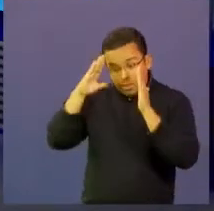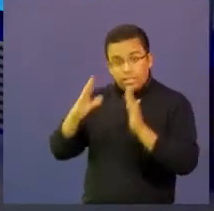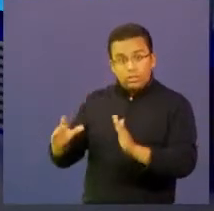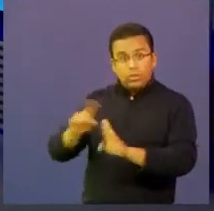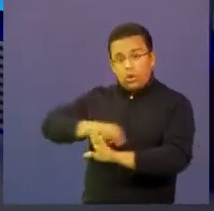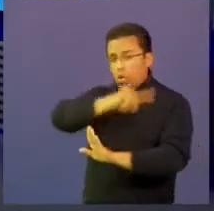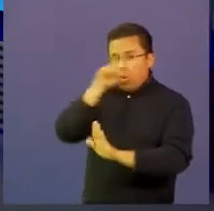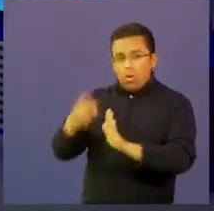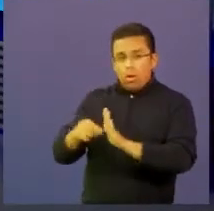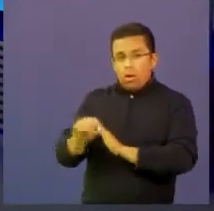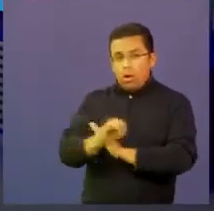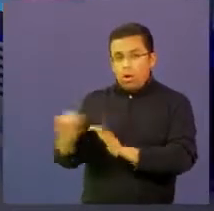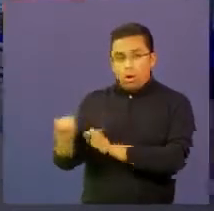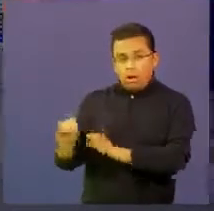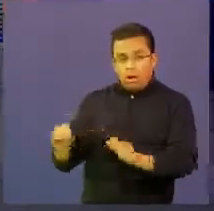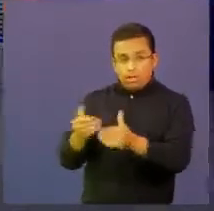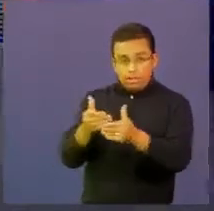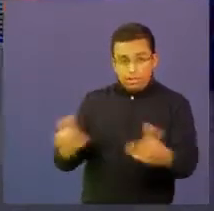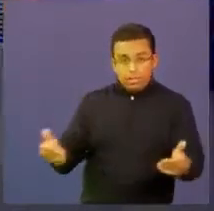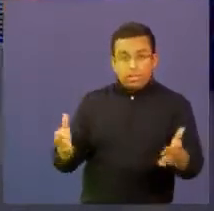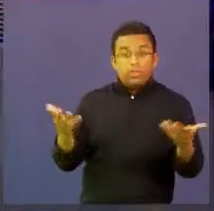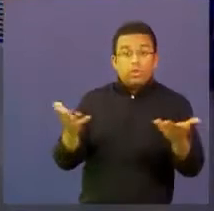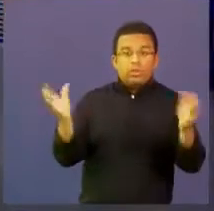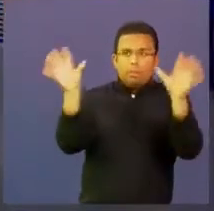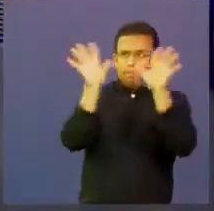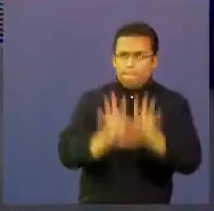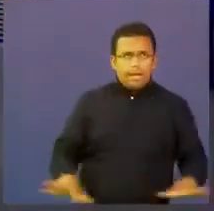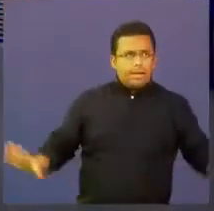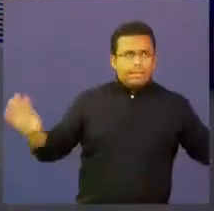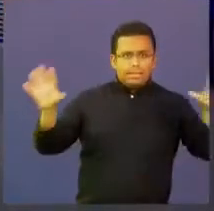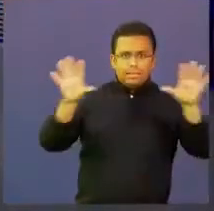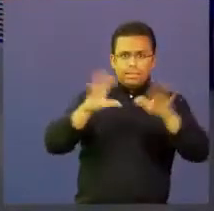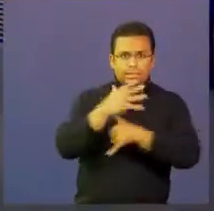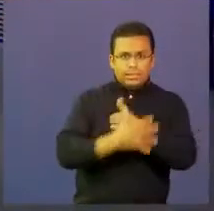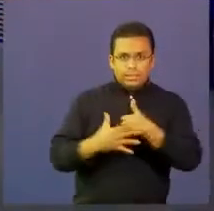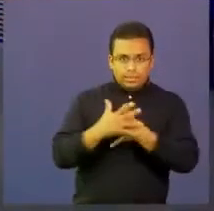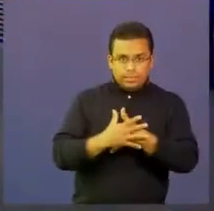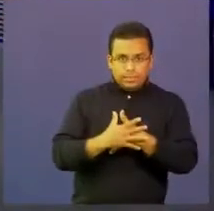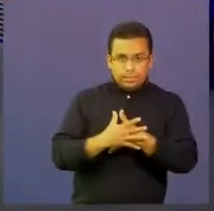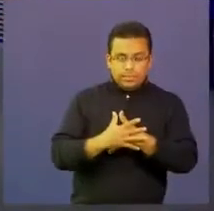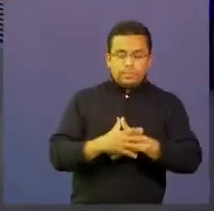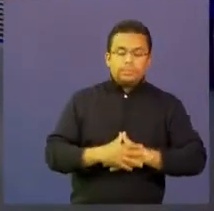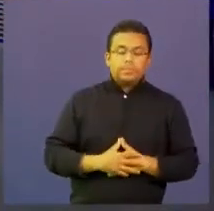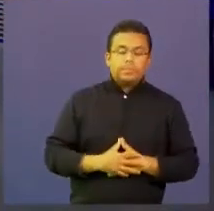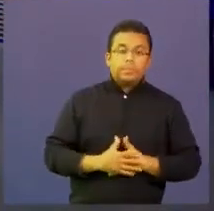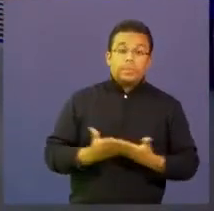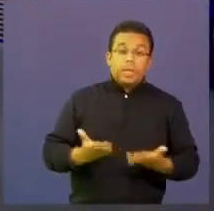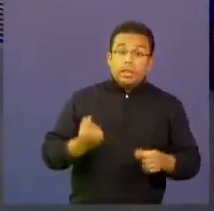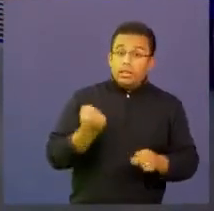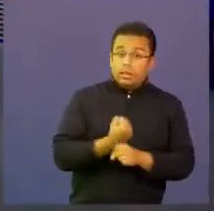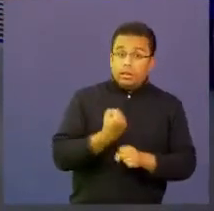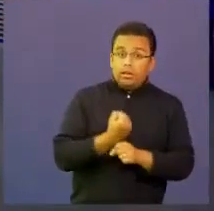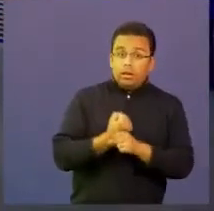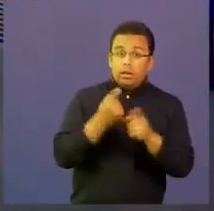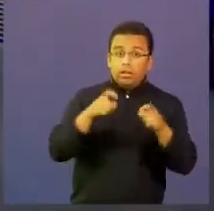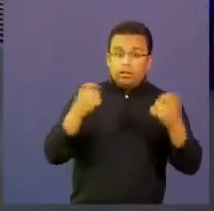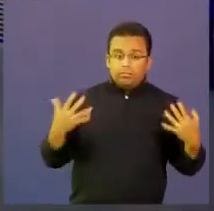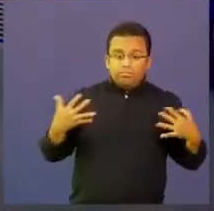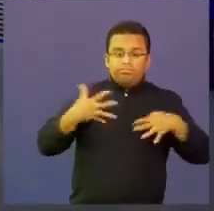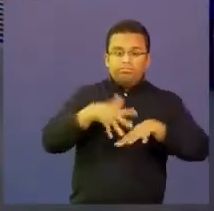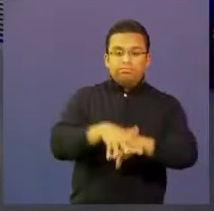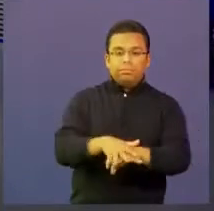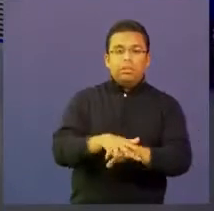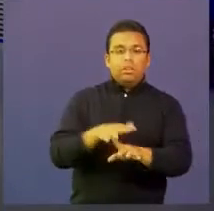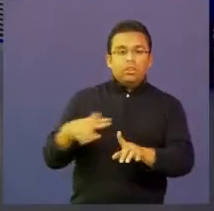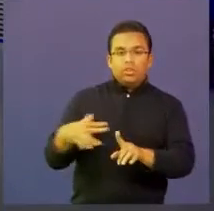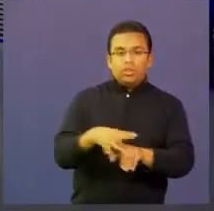los niños y niñas de primera infancia de todo el país. Estamos en el marco de este trabajo intersectorial donde todos